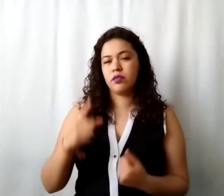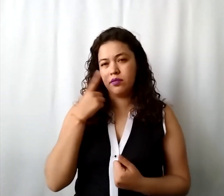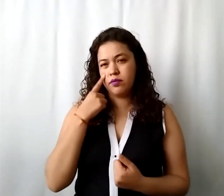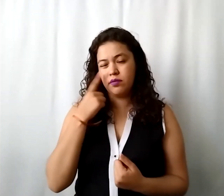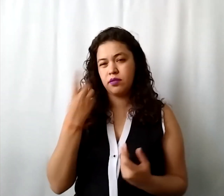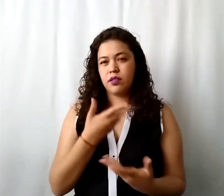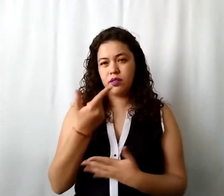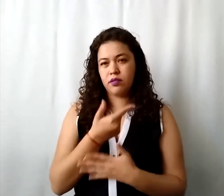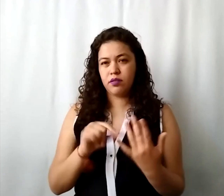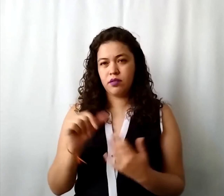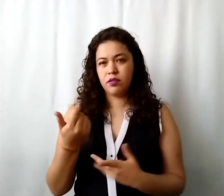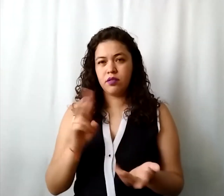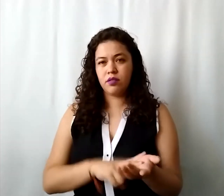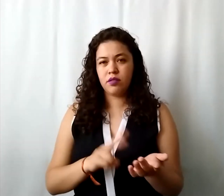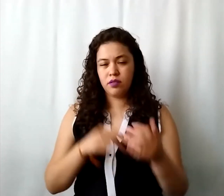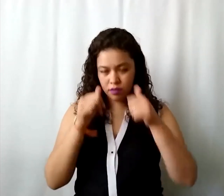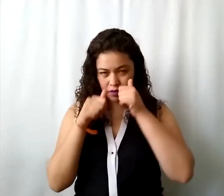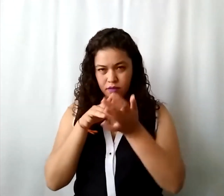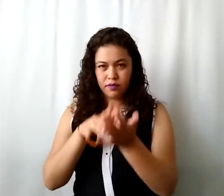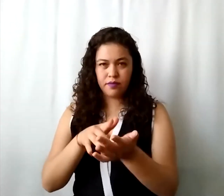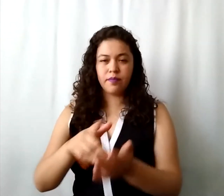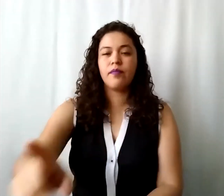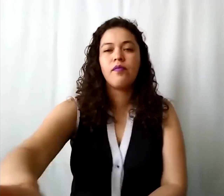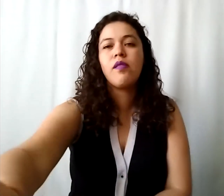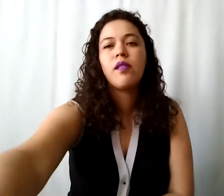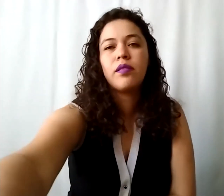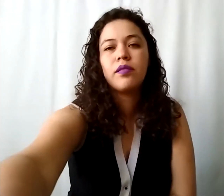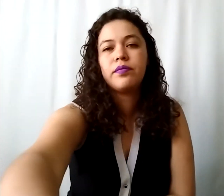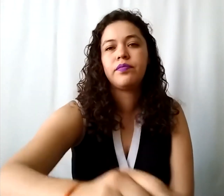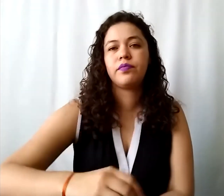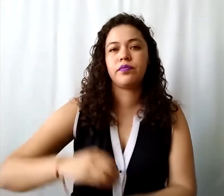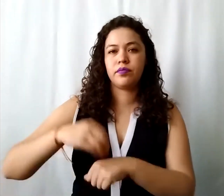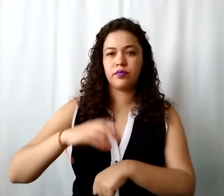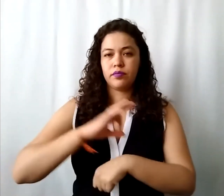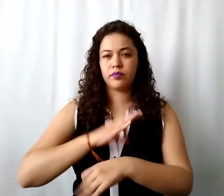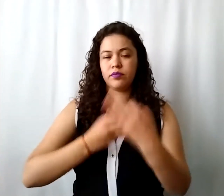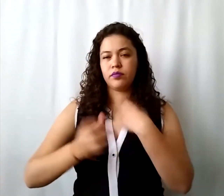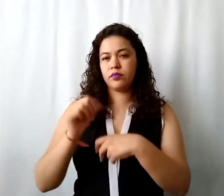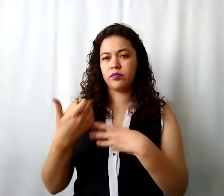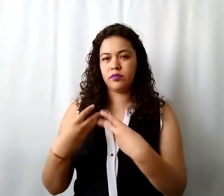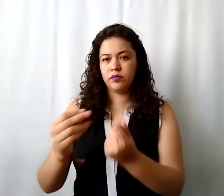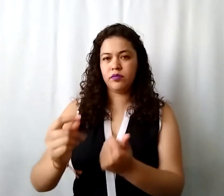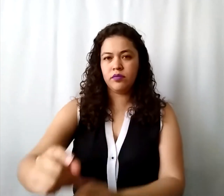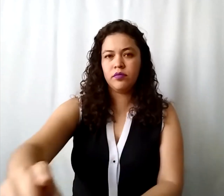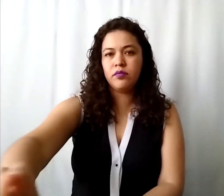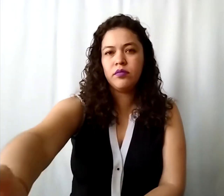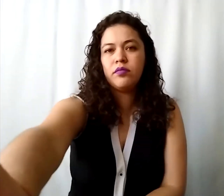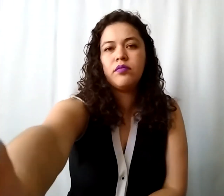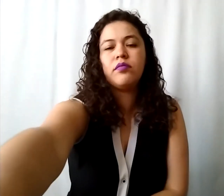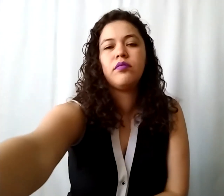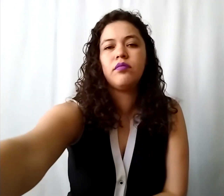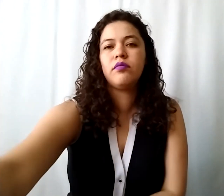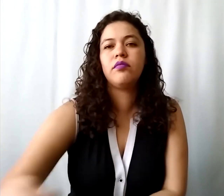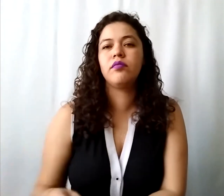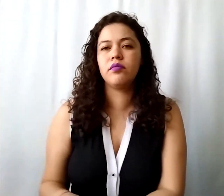la cuenta de otros costos asistenciales entonces ahí puedes incluir con todos los demás gastos bien